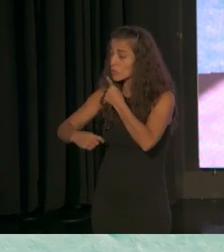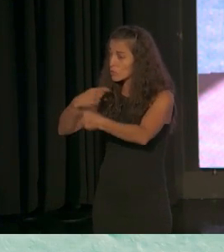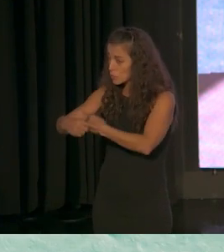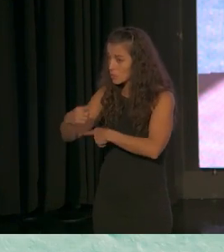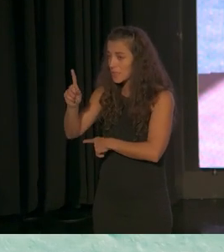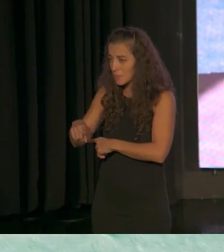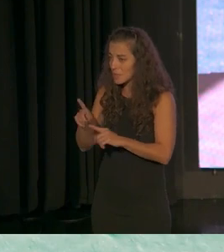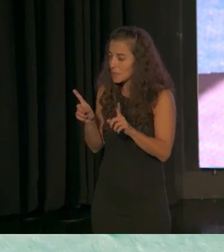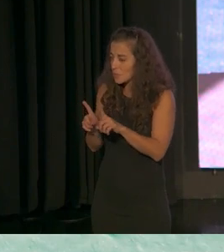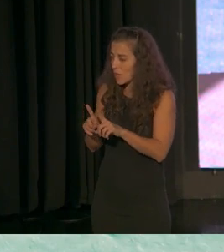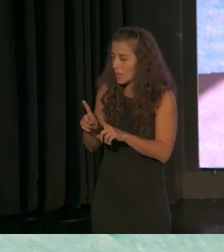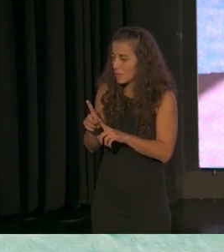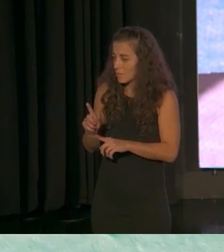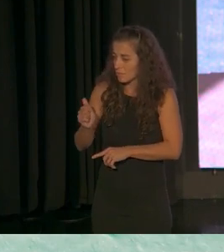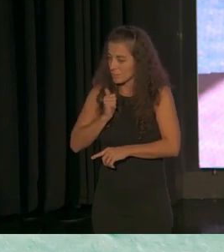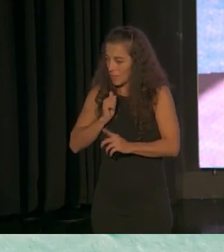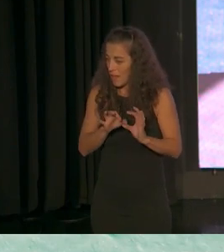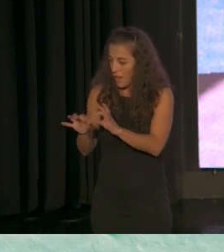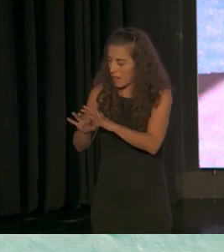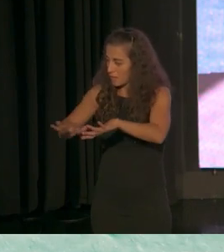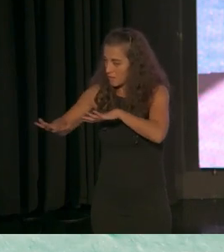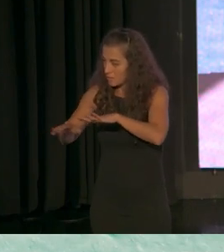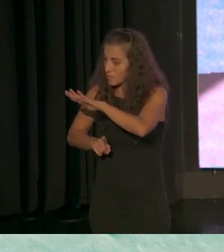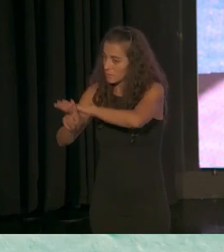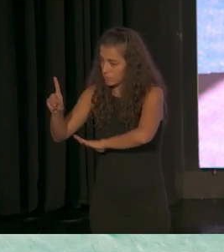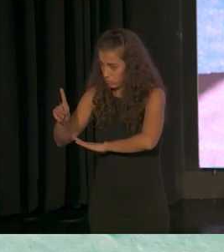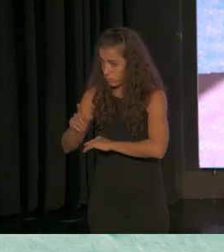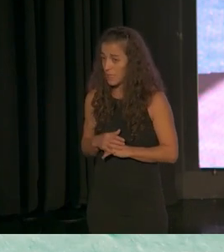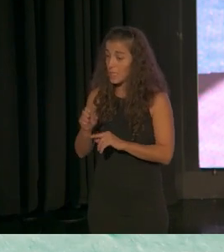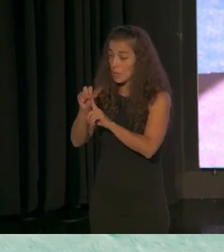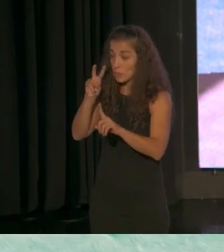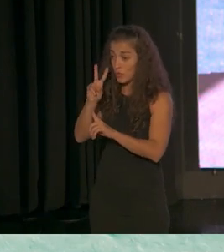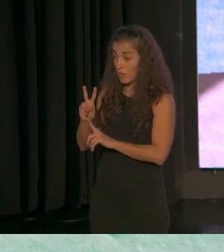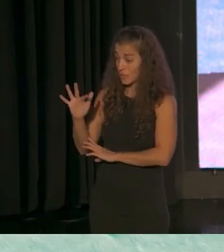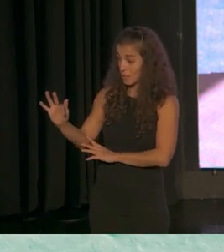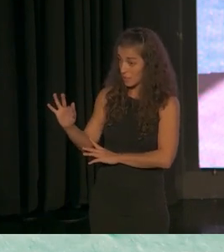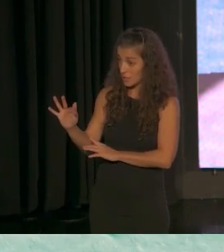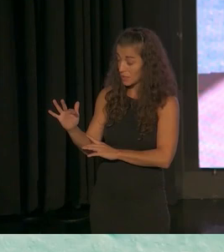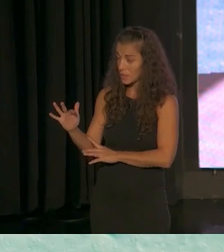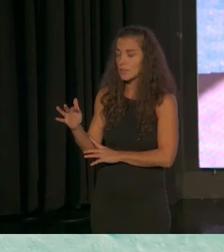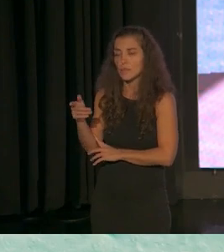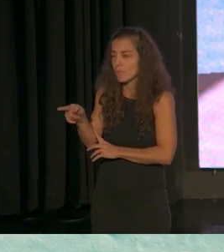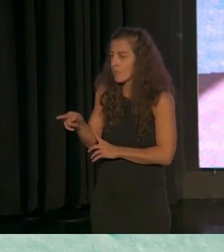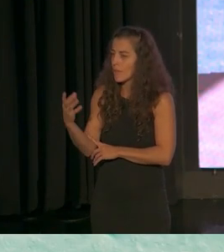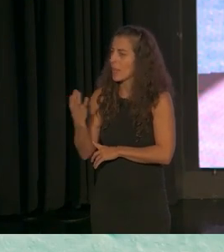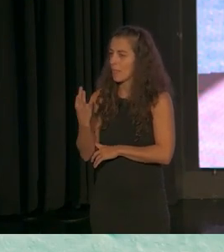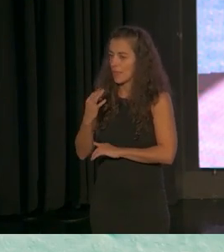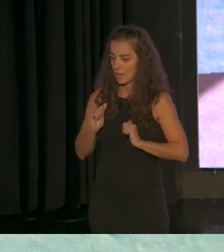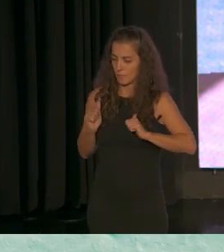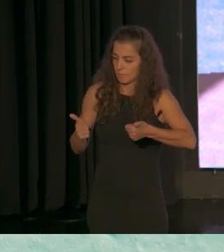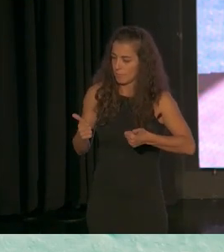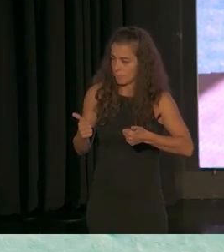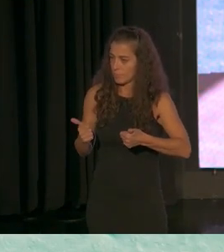motor de desarrollo esta visión positiva es algo que podemos ir alimentándose desde el primer momento